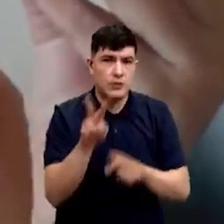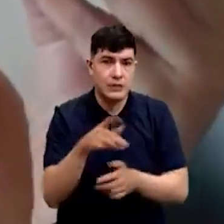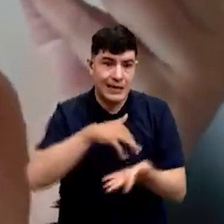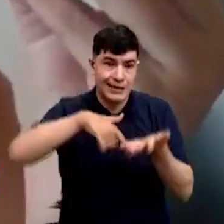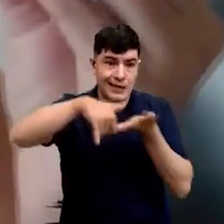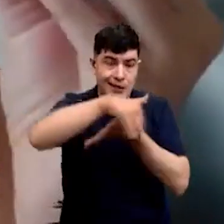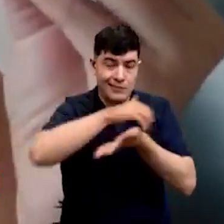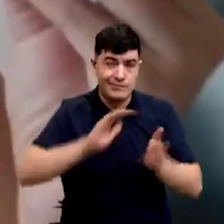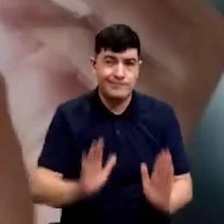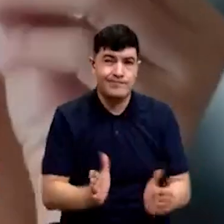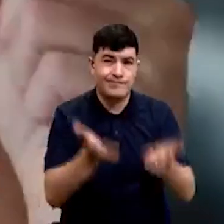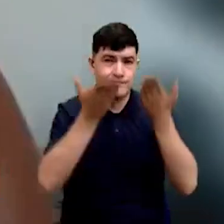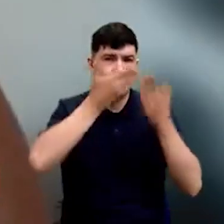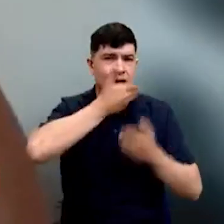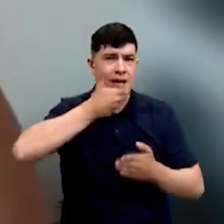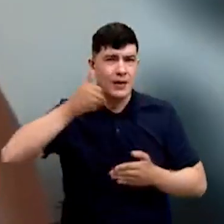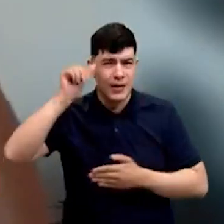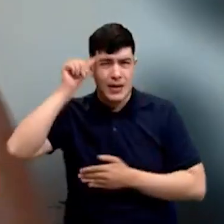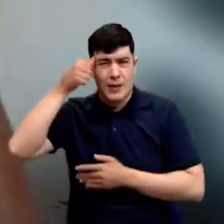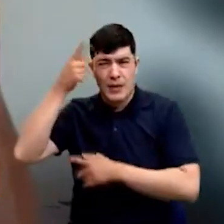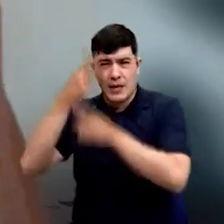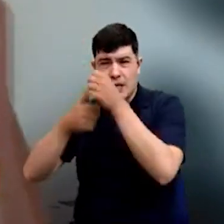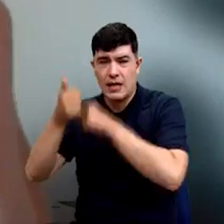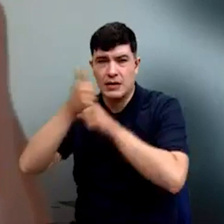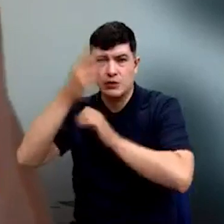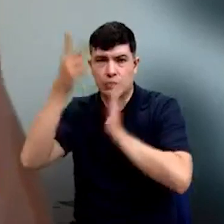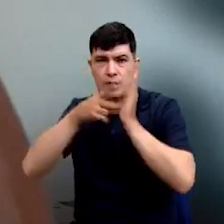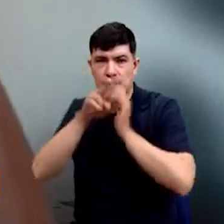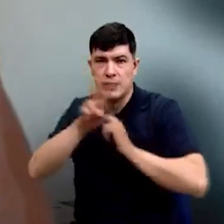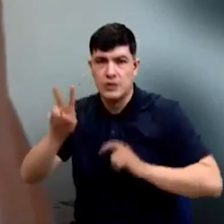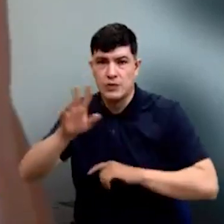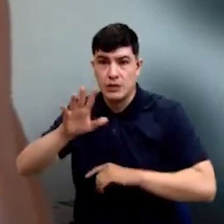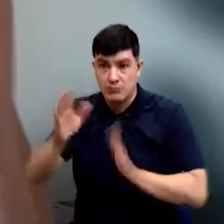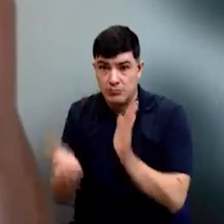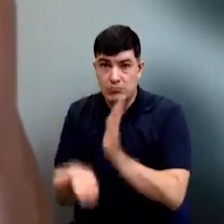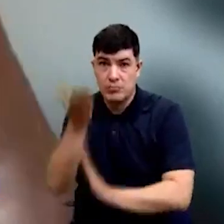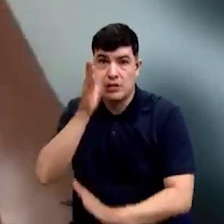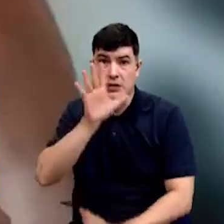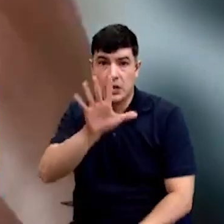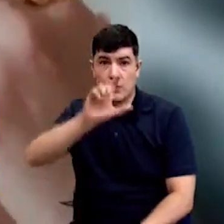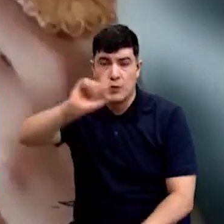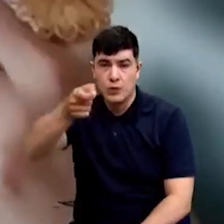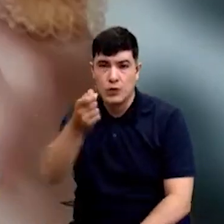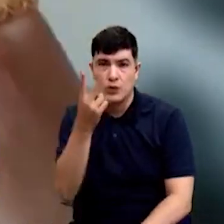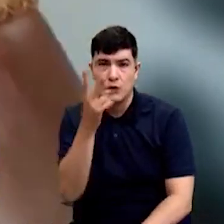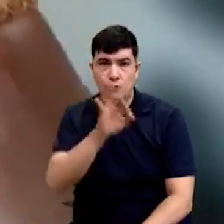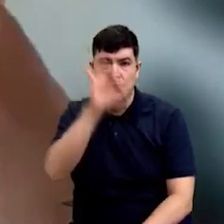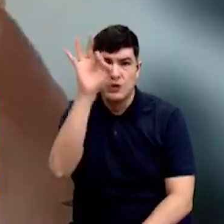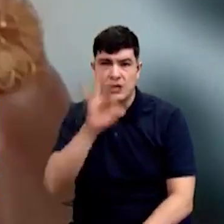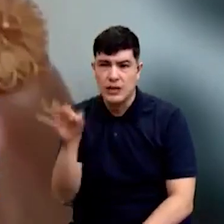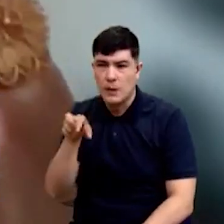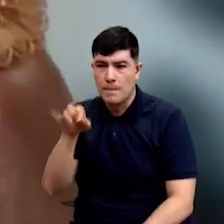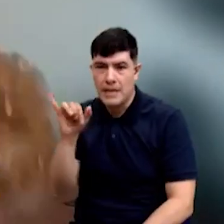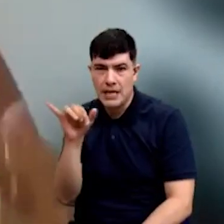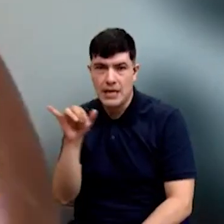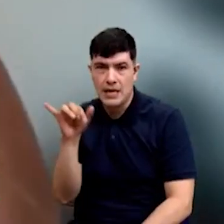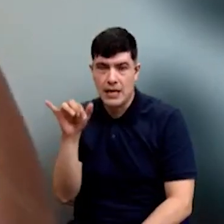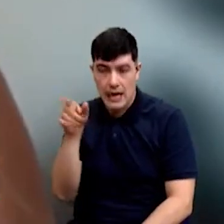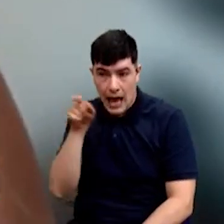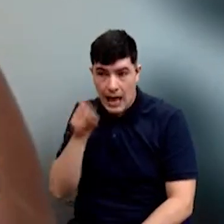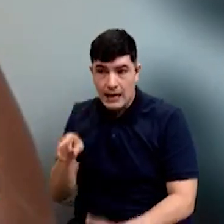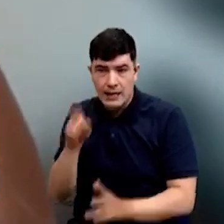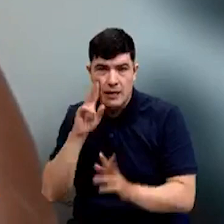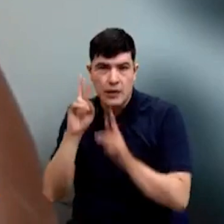un momento les dije que Santander creció en el 2022 el 5,3% a su PIB y eso logró que más